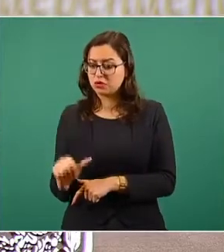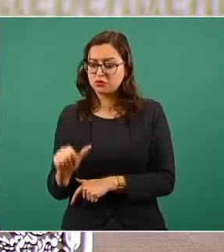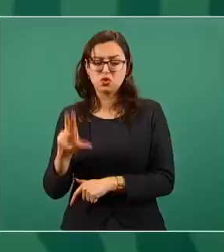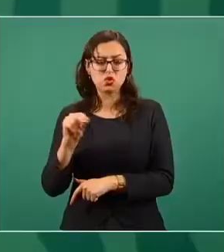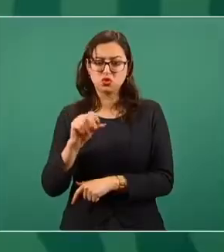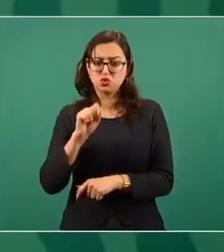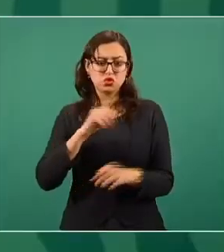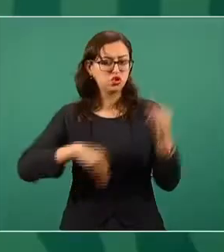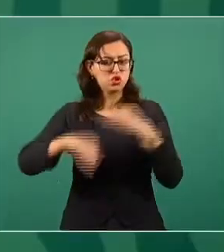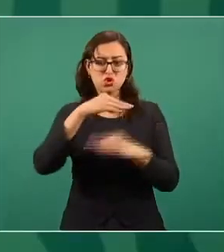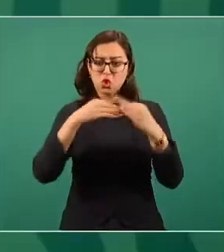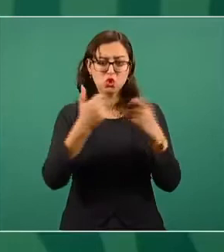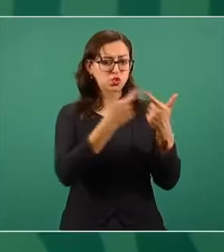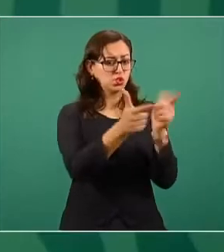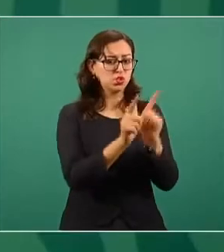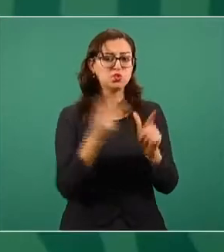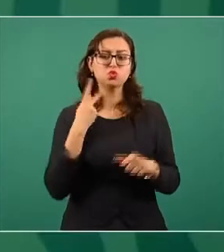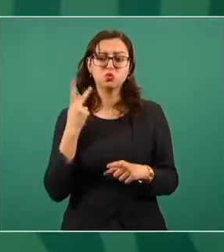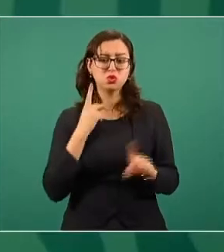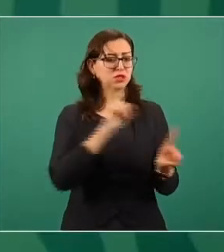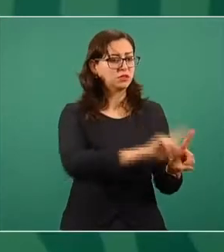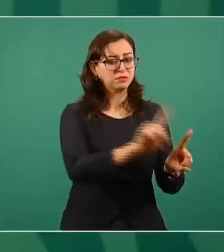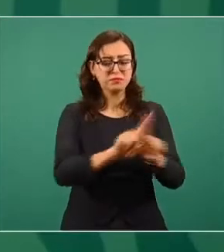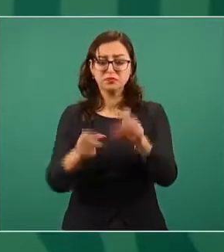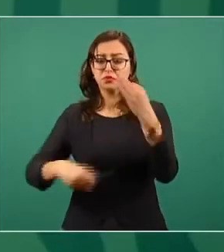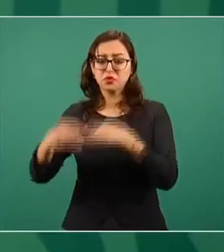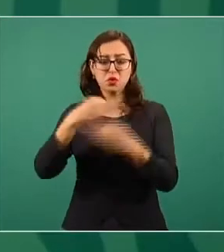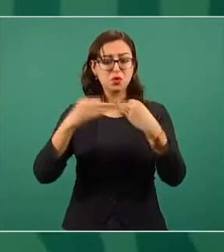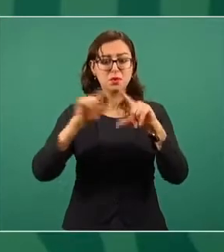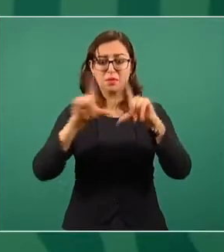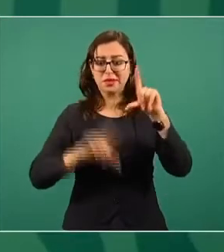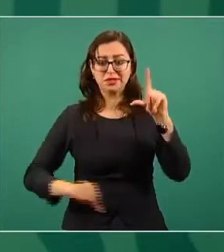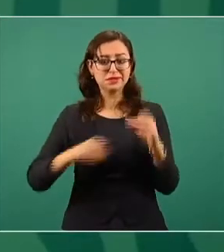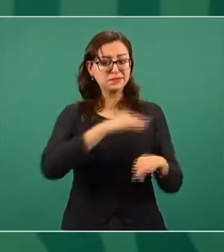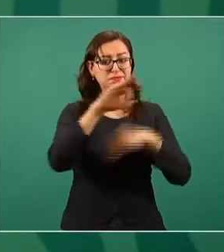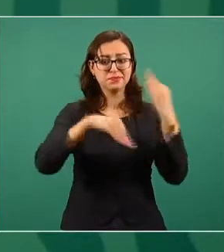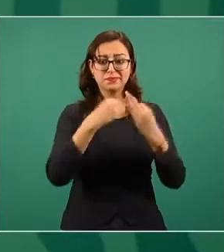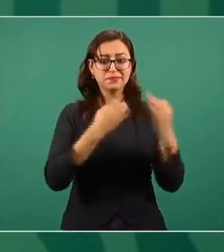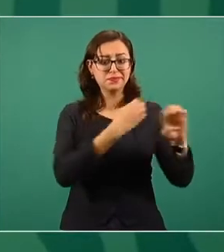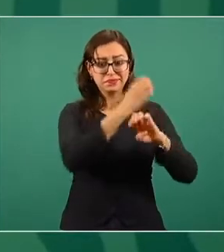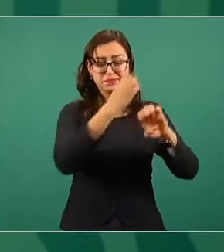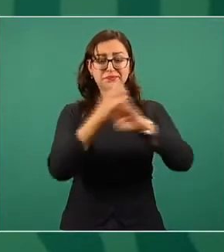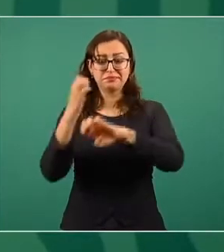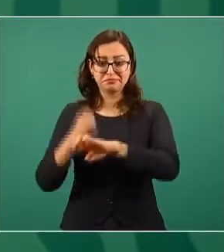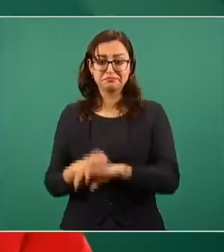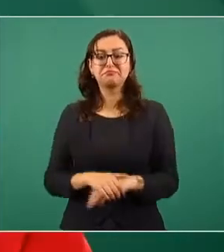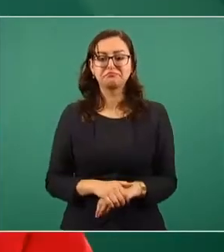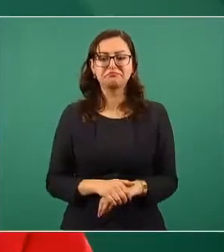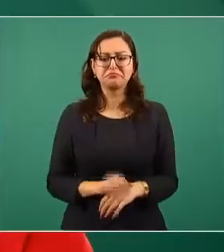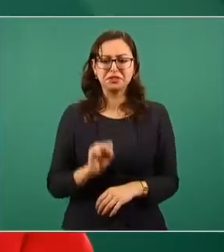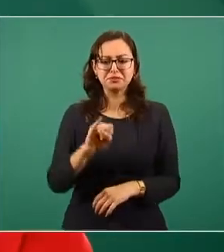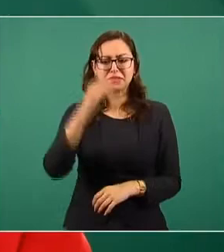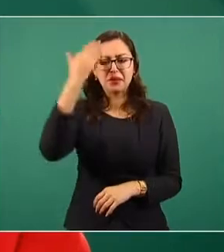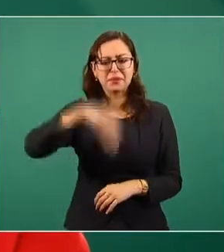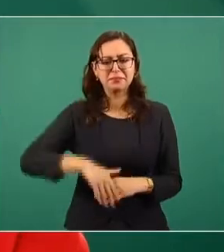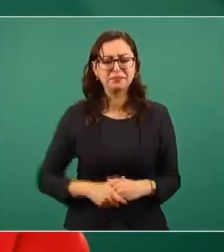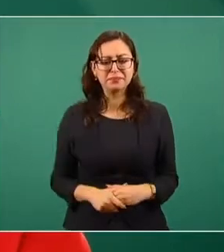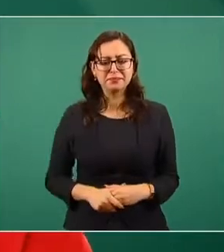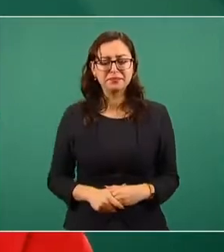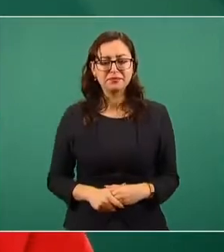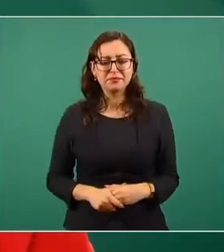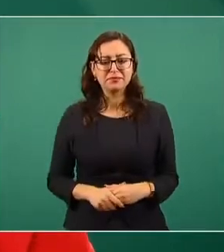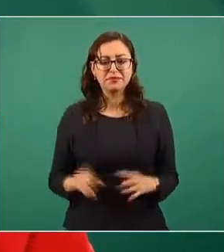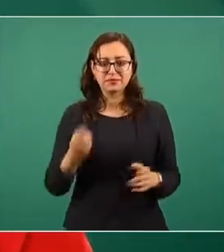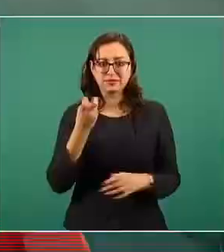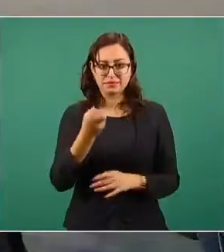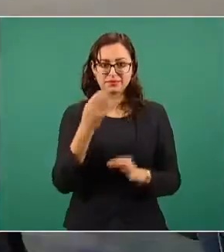y en todos los partidos políticos y en todos los estados así que yo te puedo asegurar que sí y yo creo que hasta